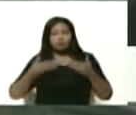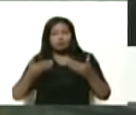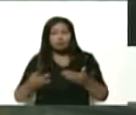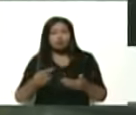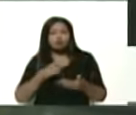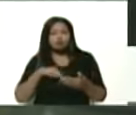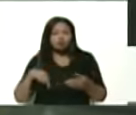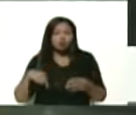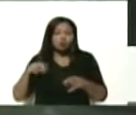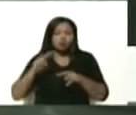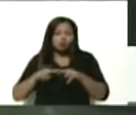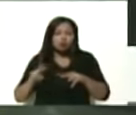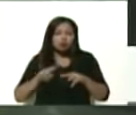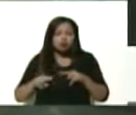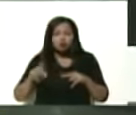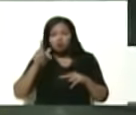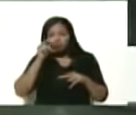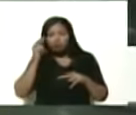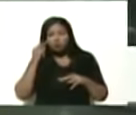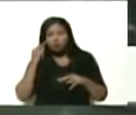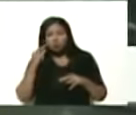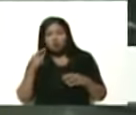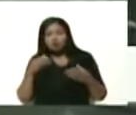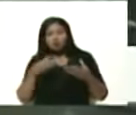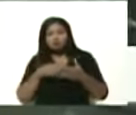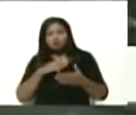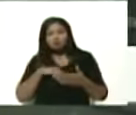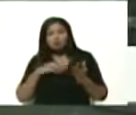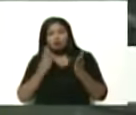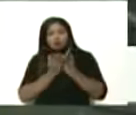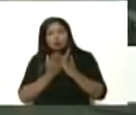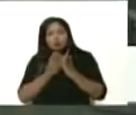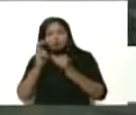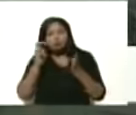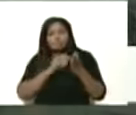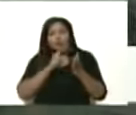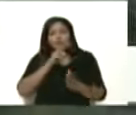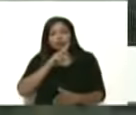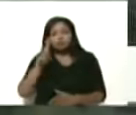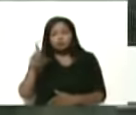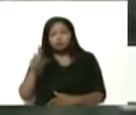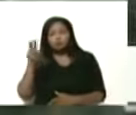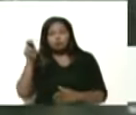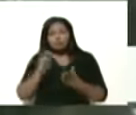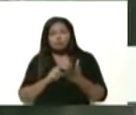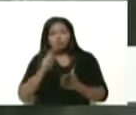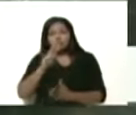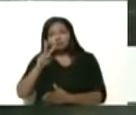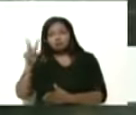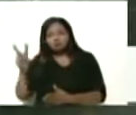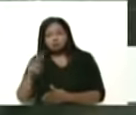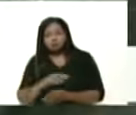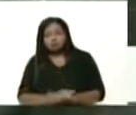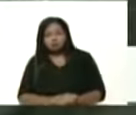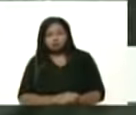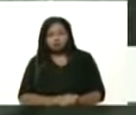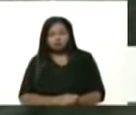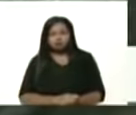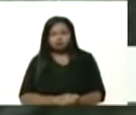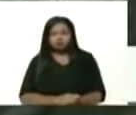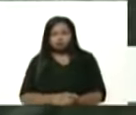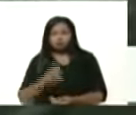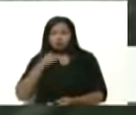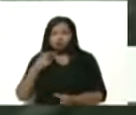niños, a nuestras niñas, en este periodo escolar 2021-2022. Nosotros estamos demostrando, presidente, que en